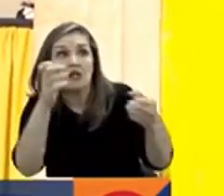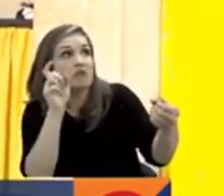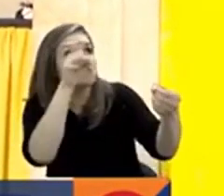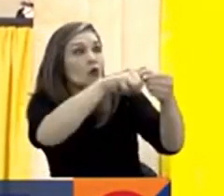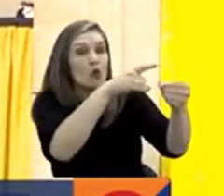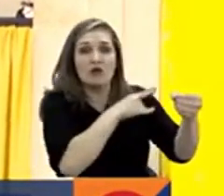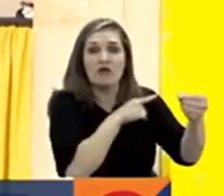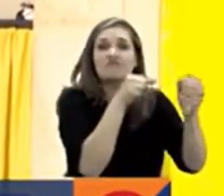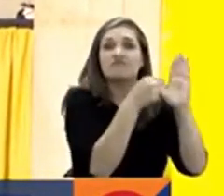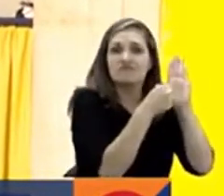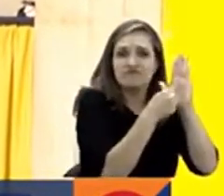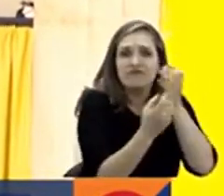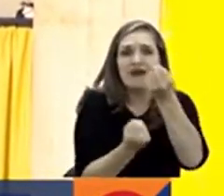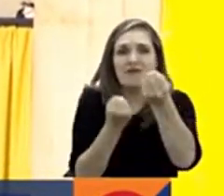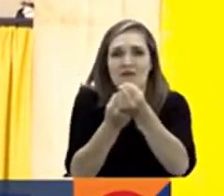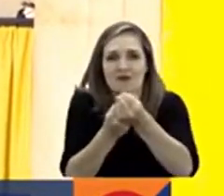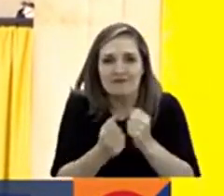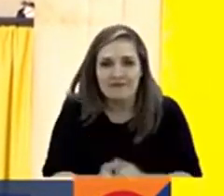Significa